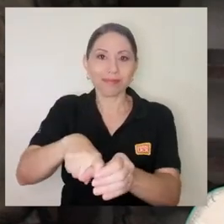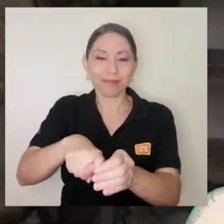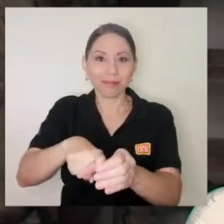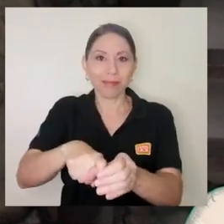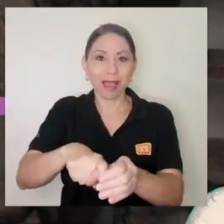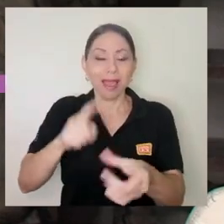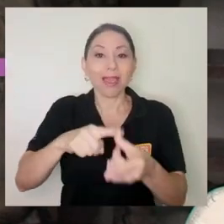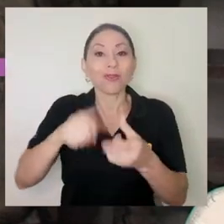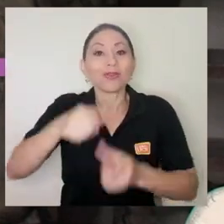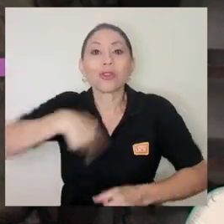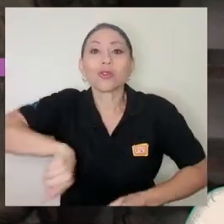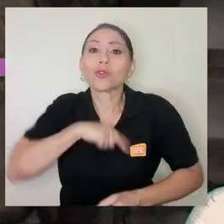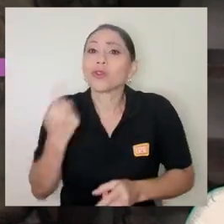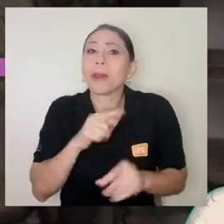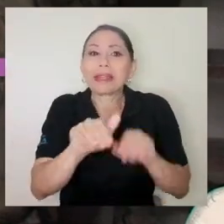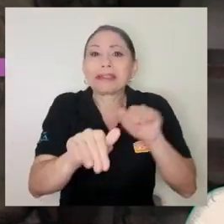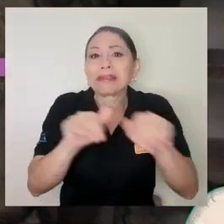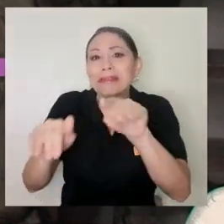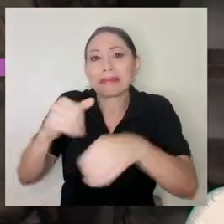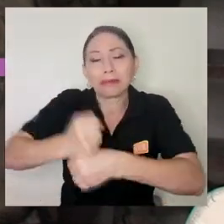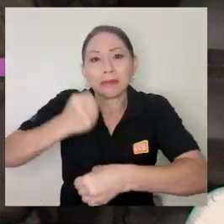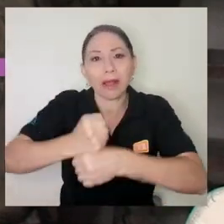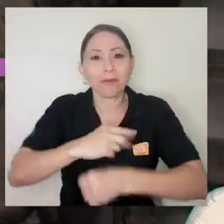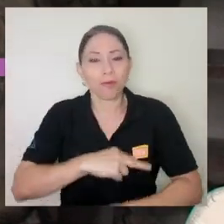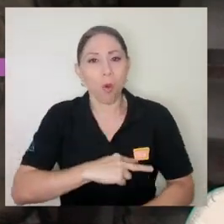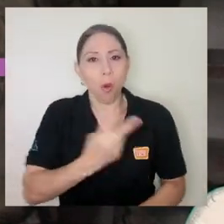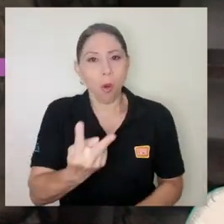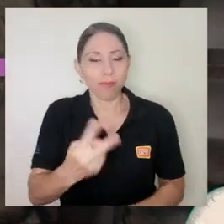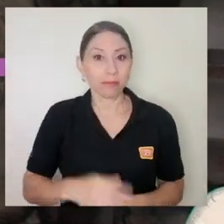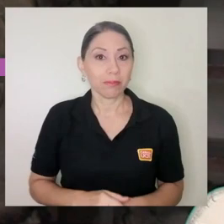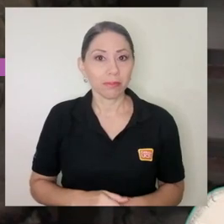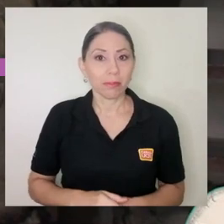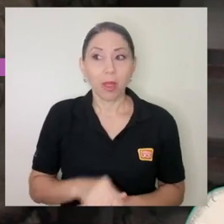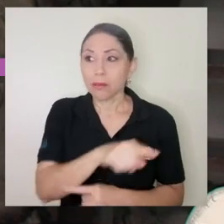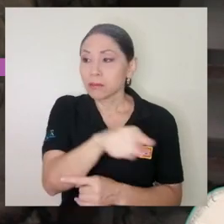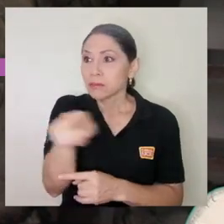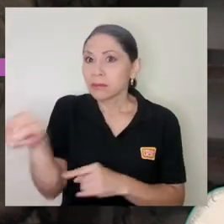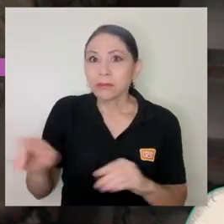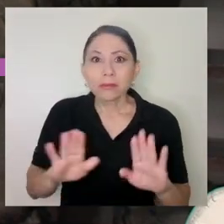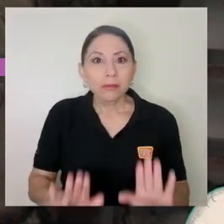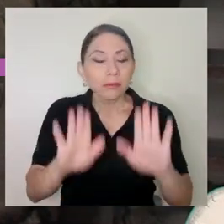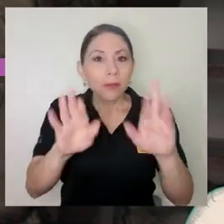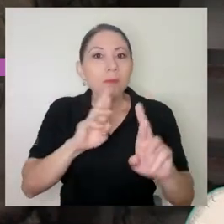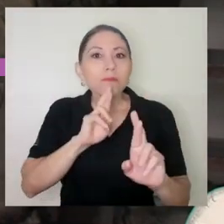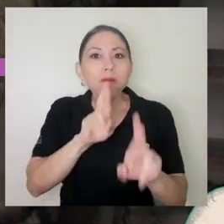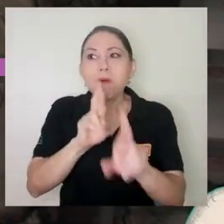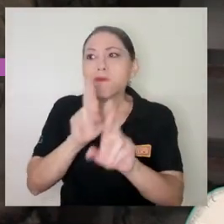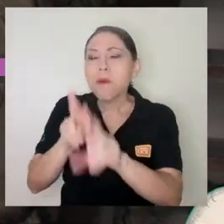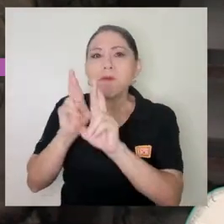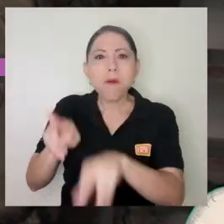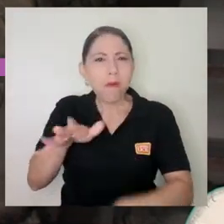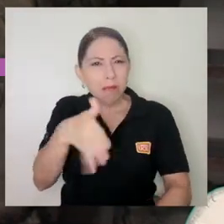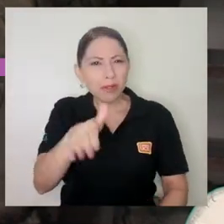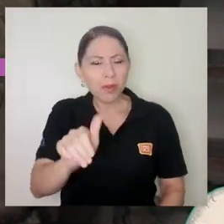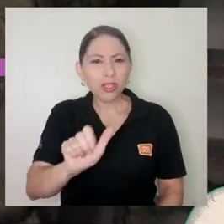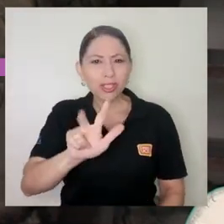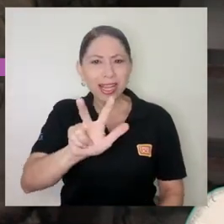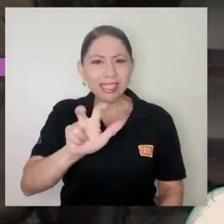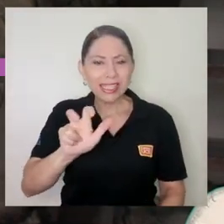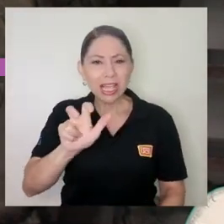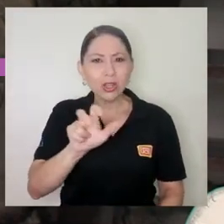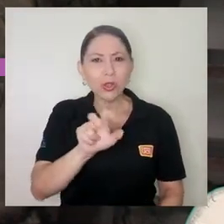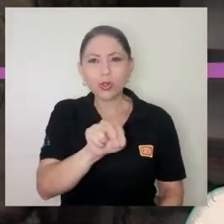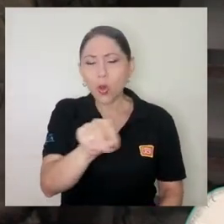podíamos hacerlo solo por voluntariado. Y en ese sentido realmente tuvimos una respuesta maravillosa de más o menos 300